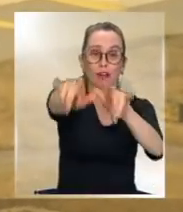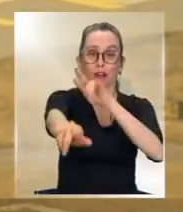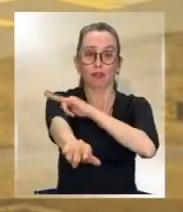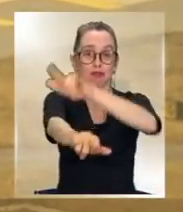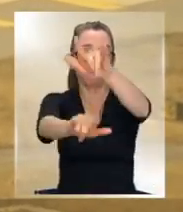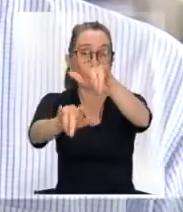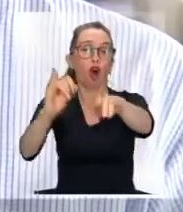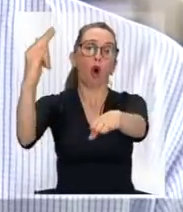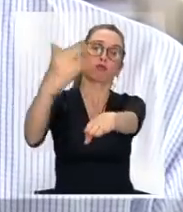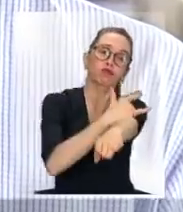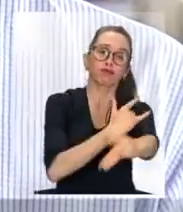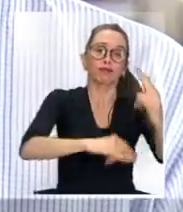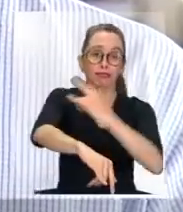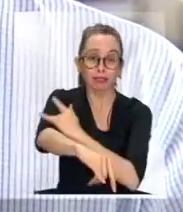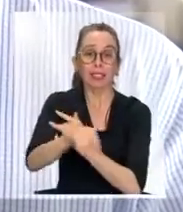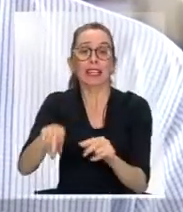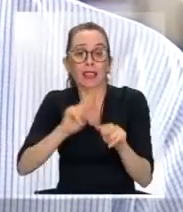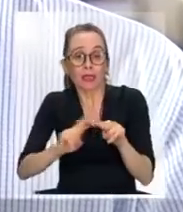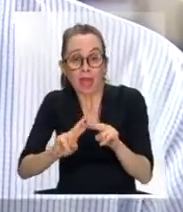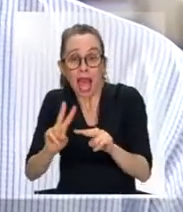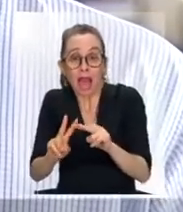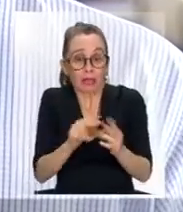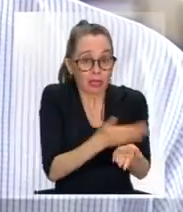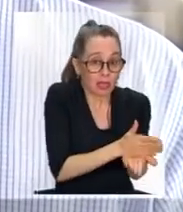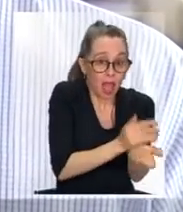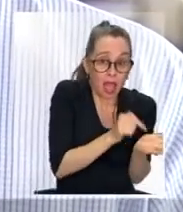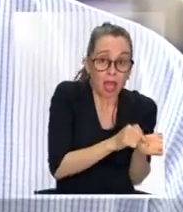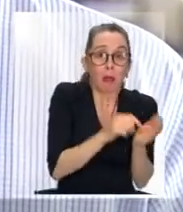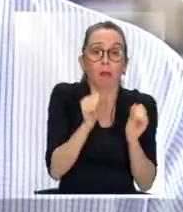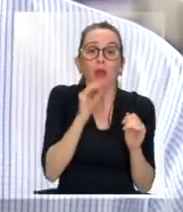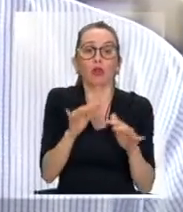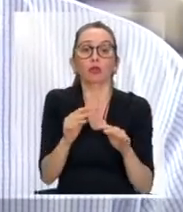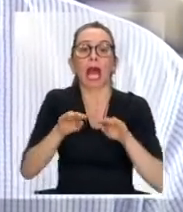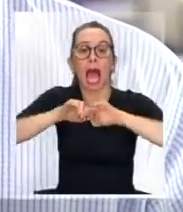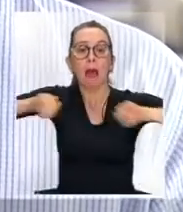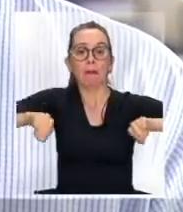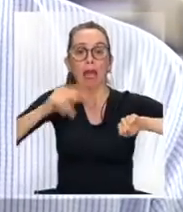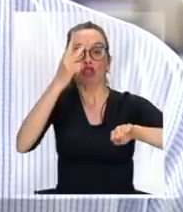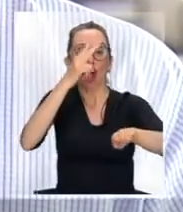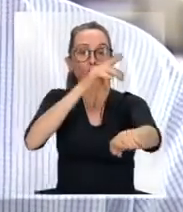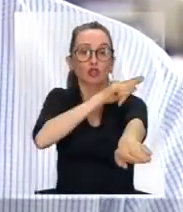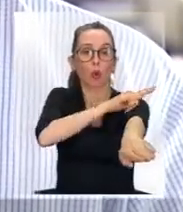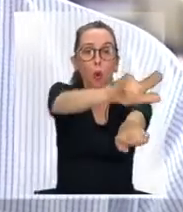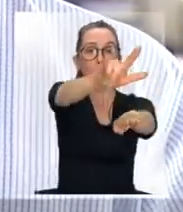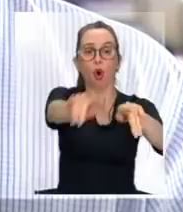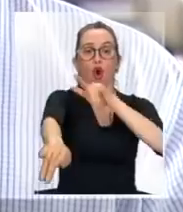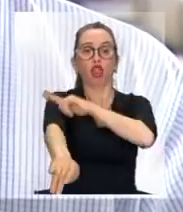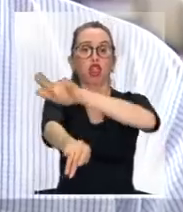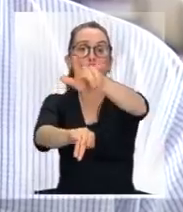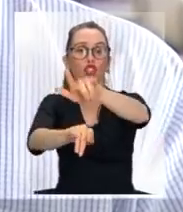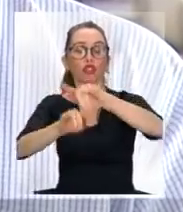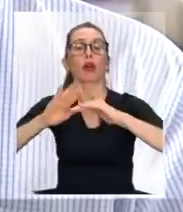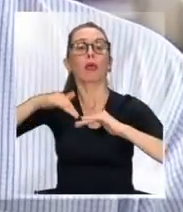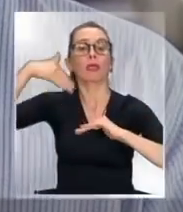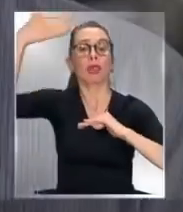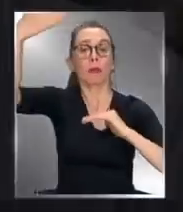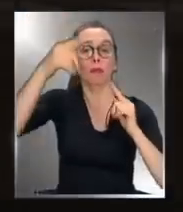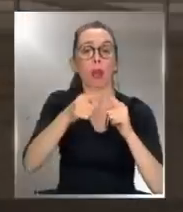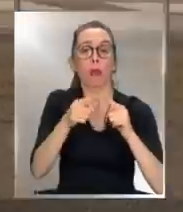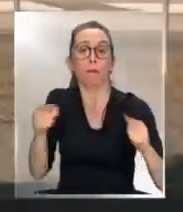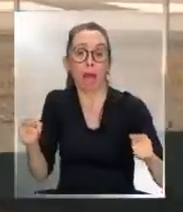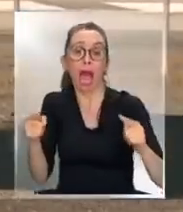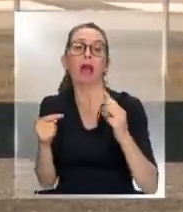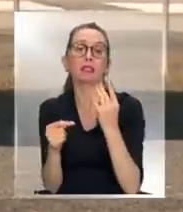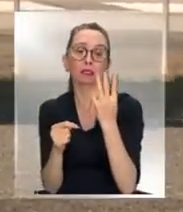tratando de implementar, podríamos utilizarla como dos pistas separadas y podríamos alargar en el tiempo la necesidad de tener una